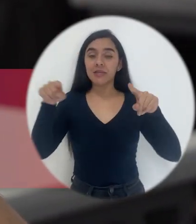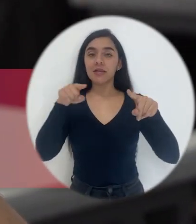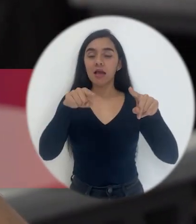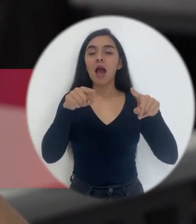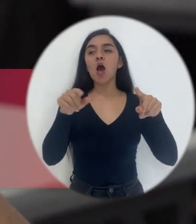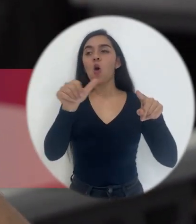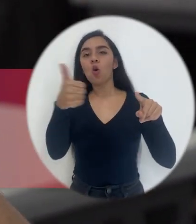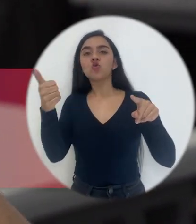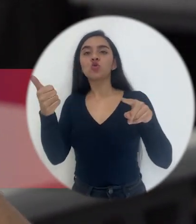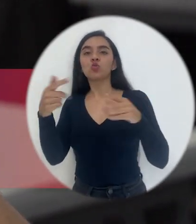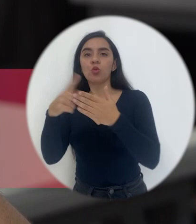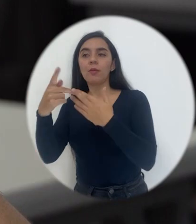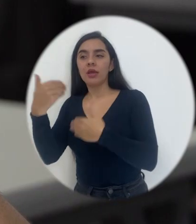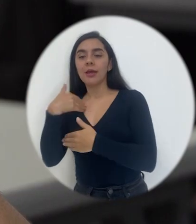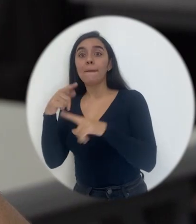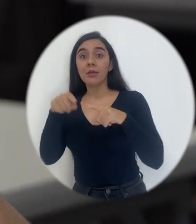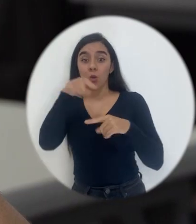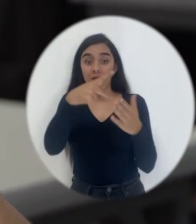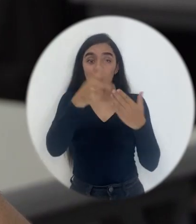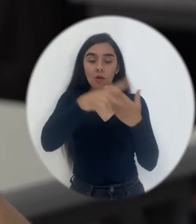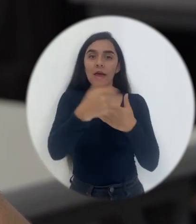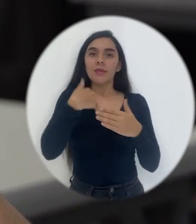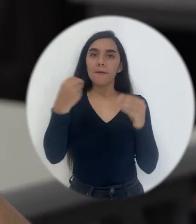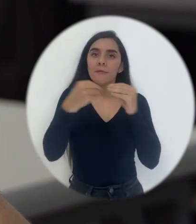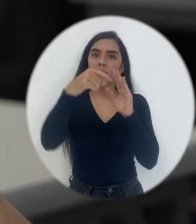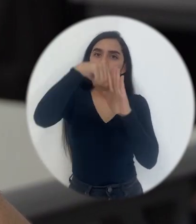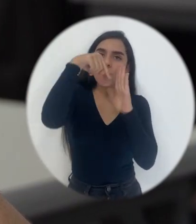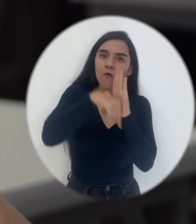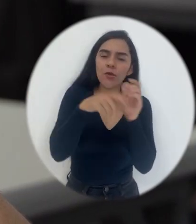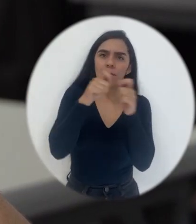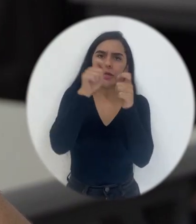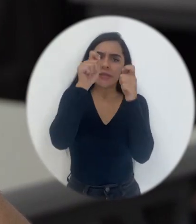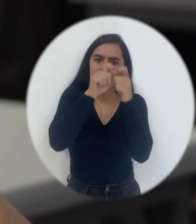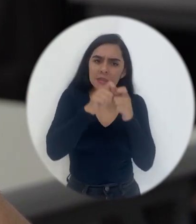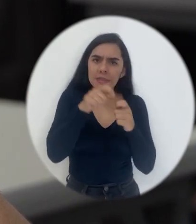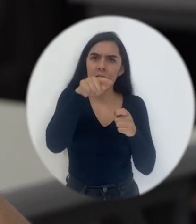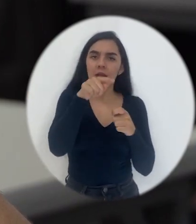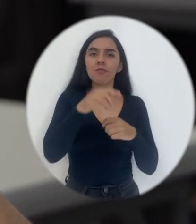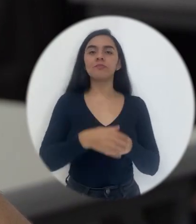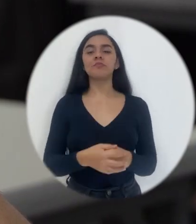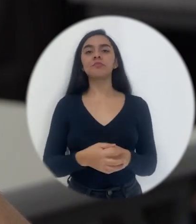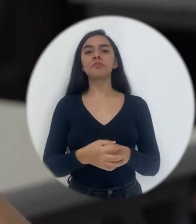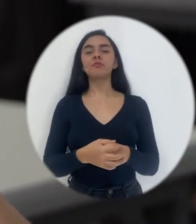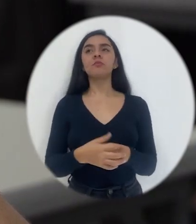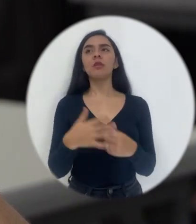estadística, este lo tiene de una manera más fuerte y de una manera más profunda, inclusive.